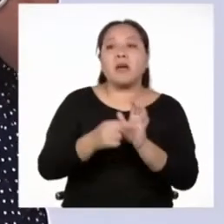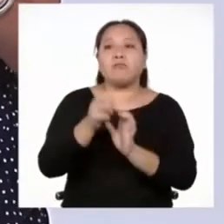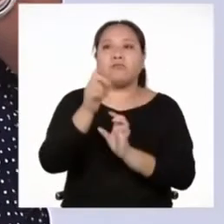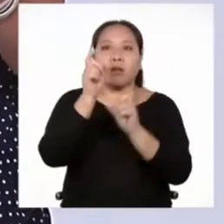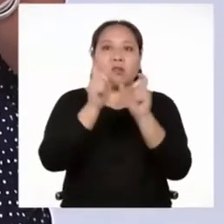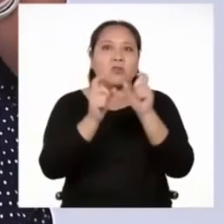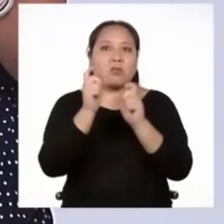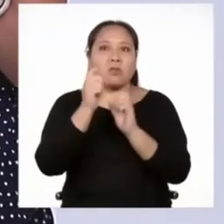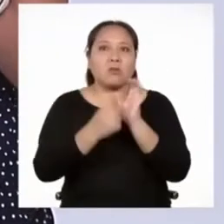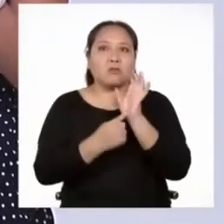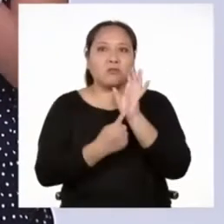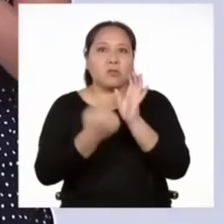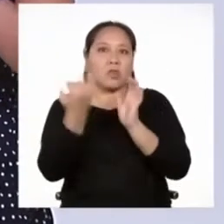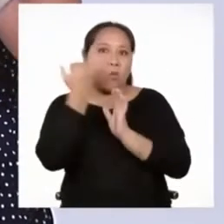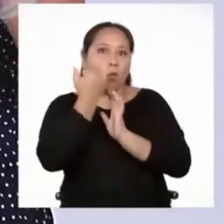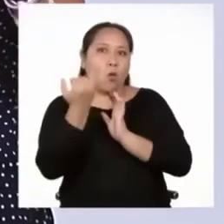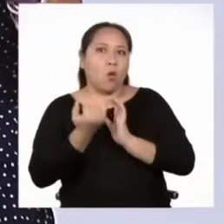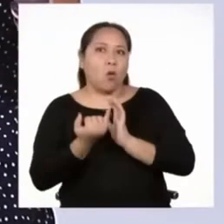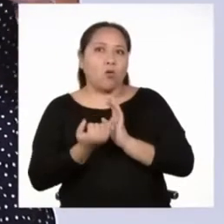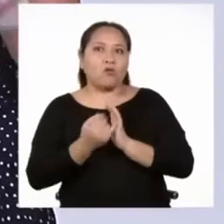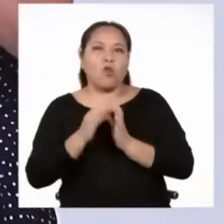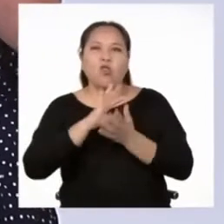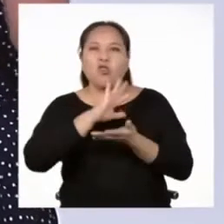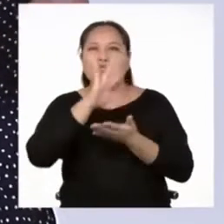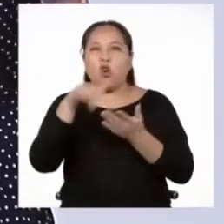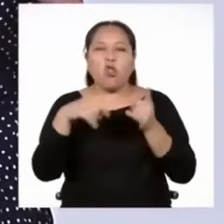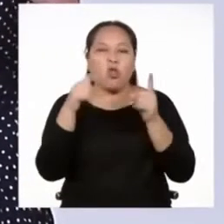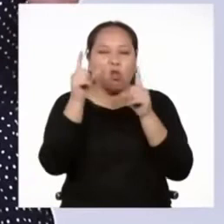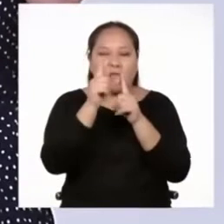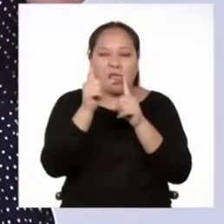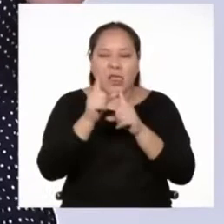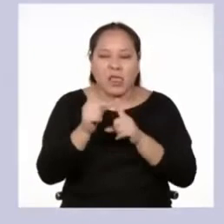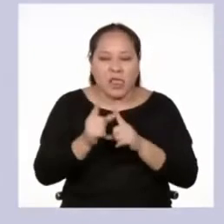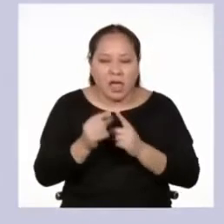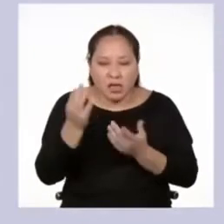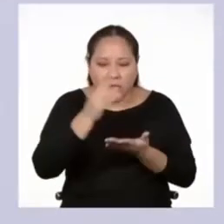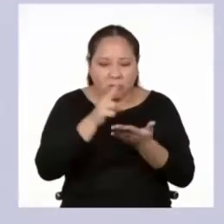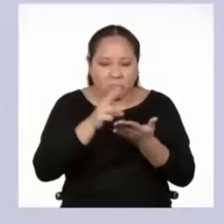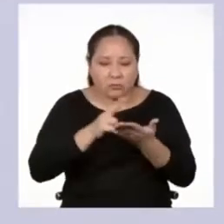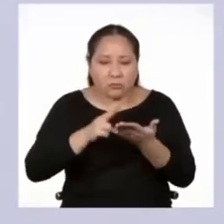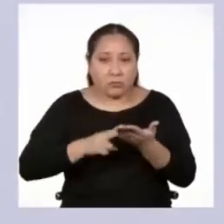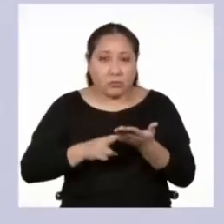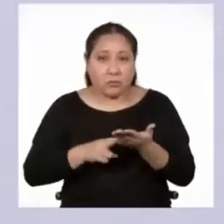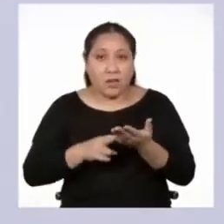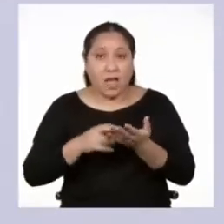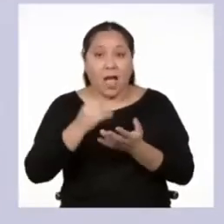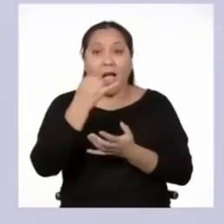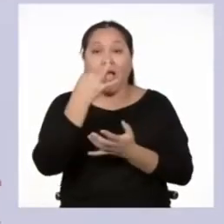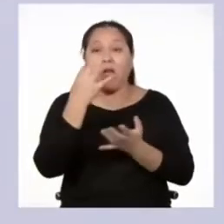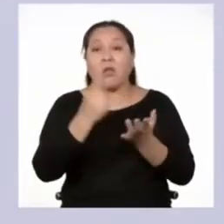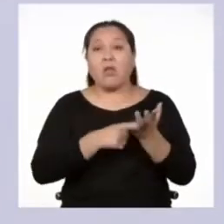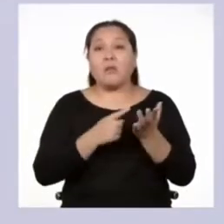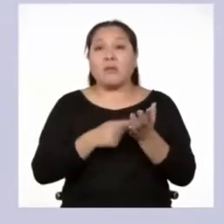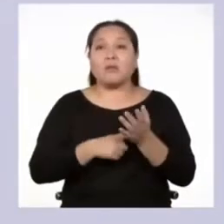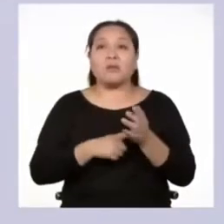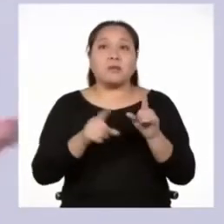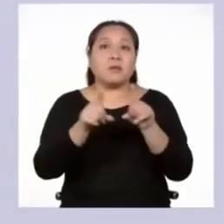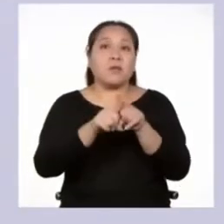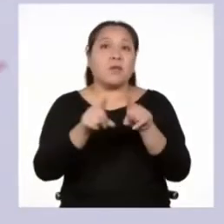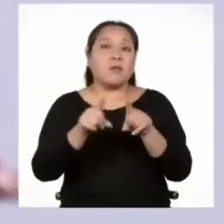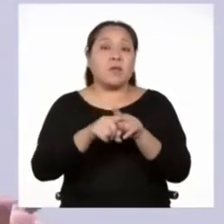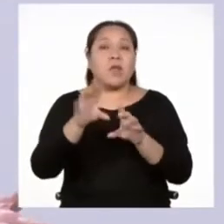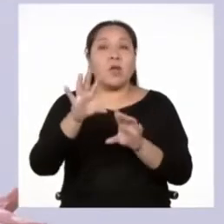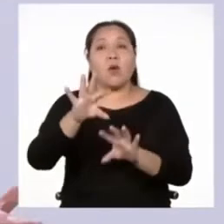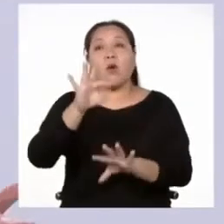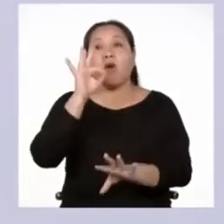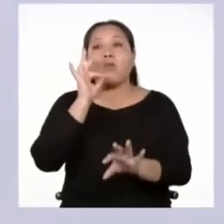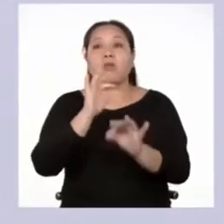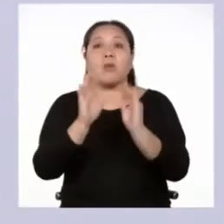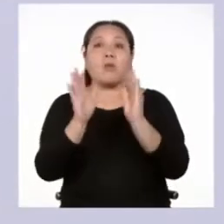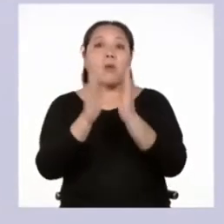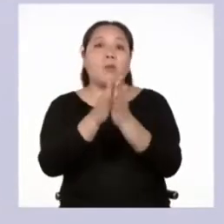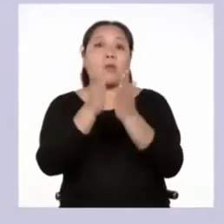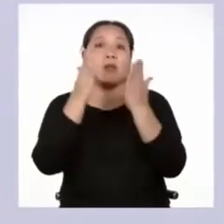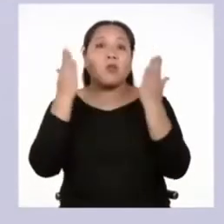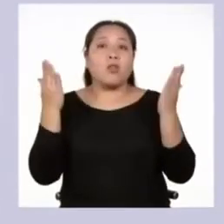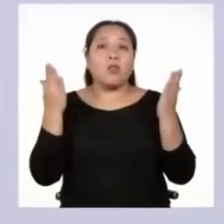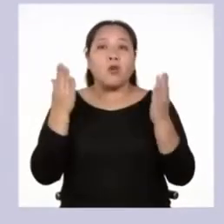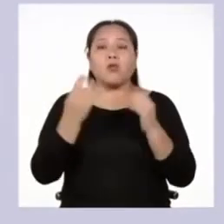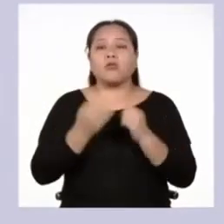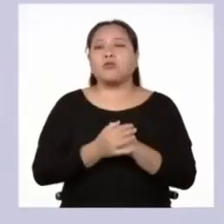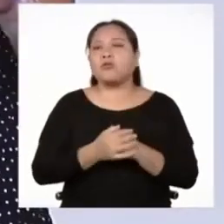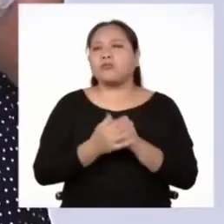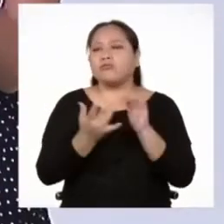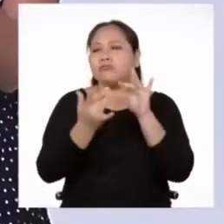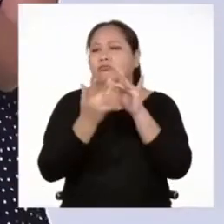o si por el contrario todo el texto contiene solo letras. Algunas veces también las podemos encontrar en puestos de periódicos o en redes